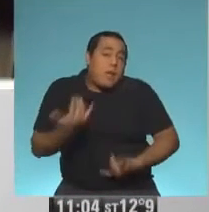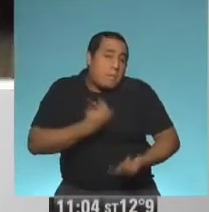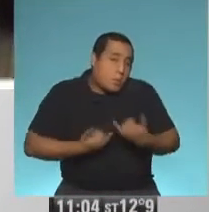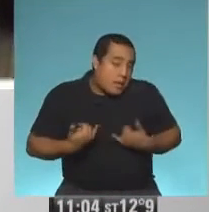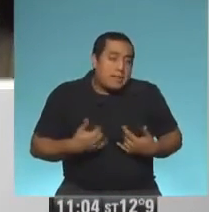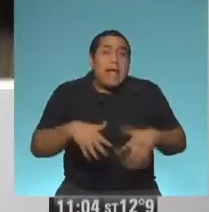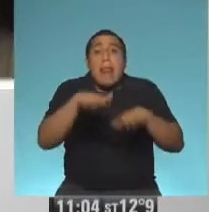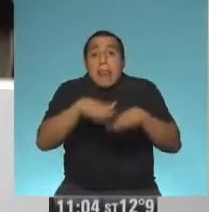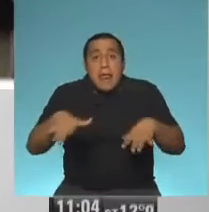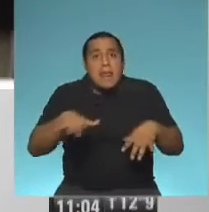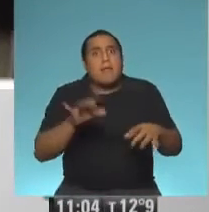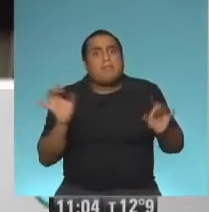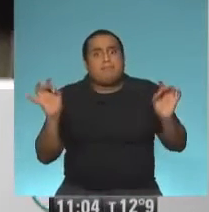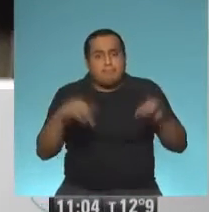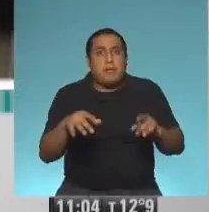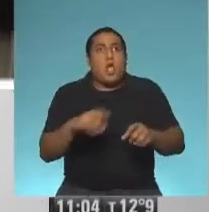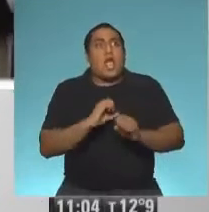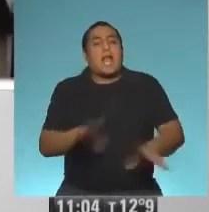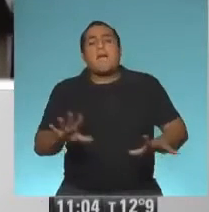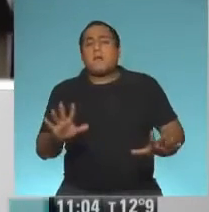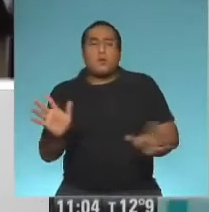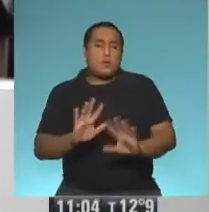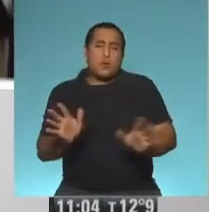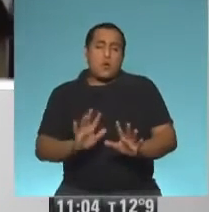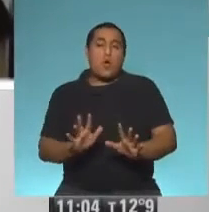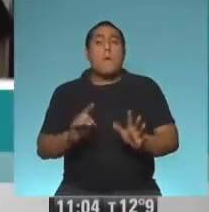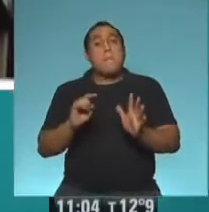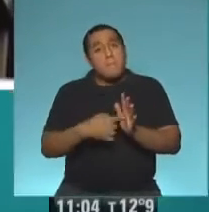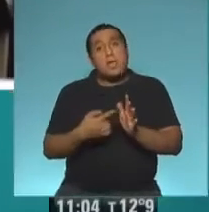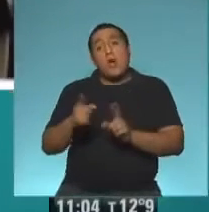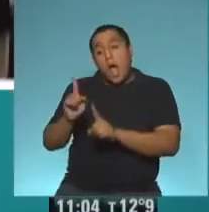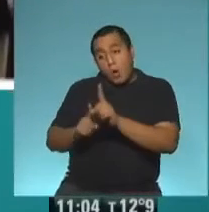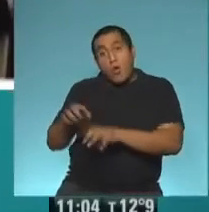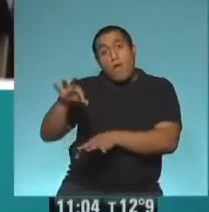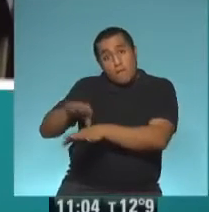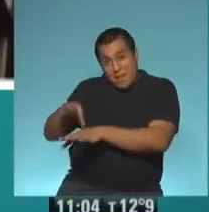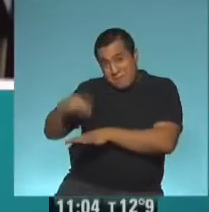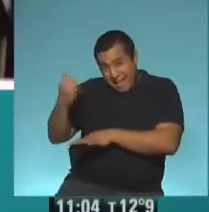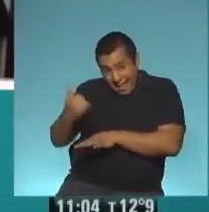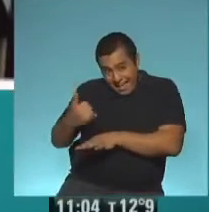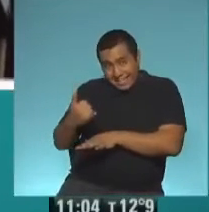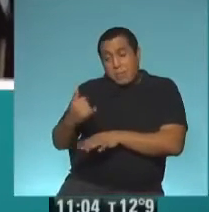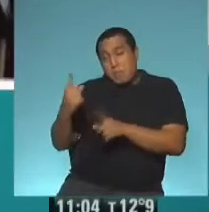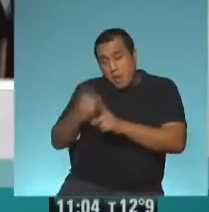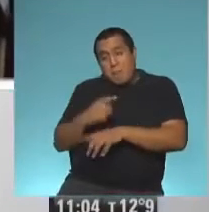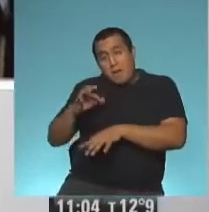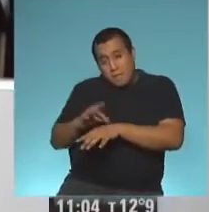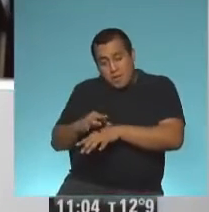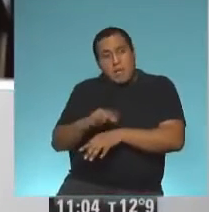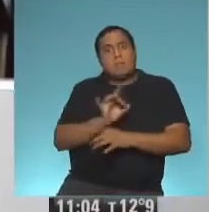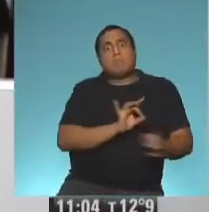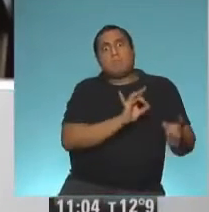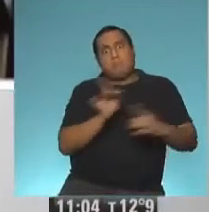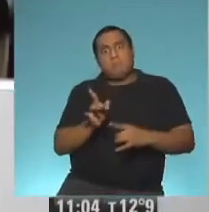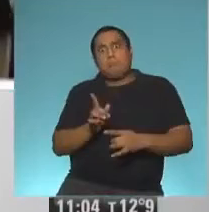afecta de una manera dramática a los chicos, sí lo hace con aquellos que tienen patologías previas o enfermedades previas.